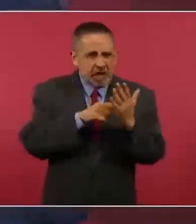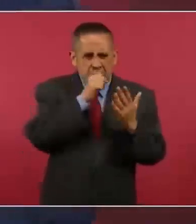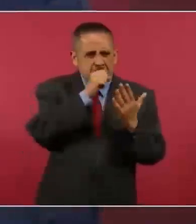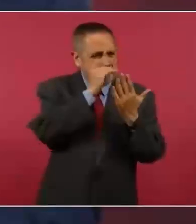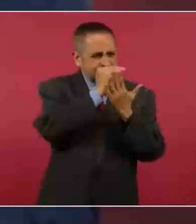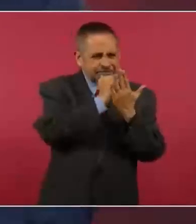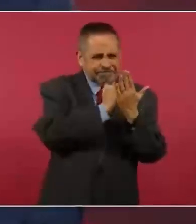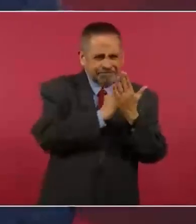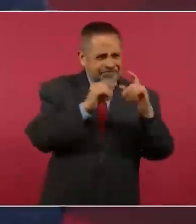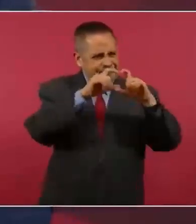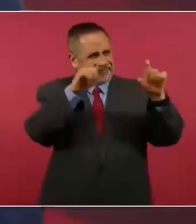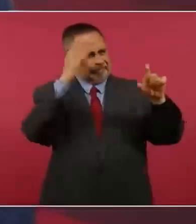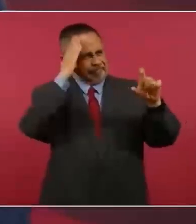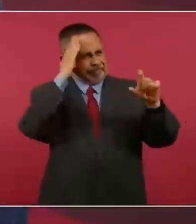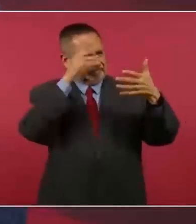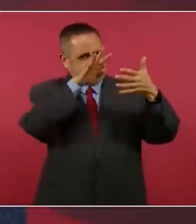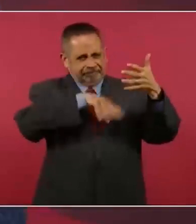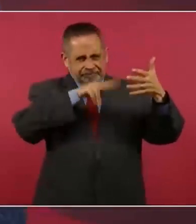editoriales.